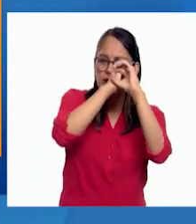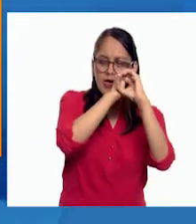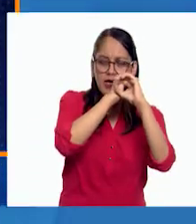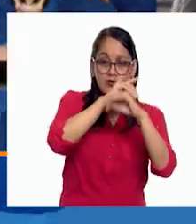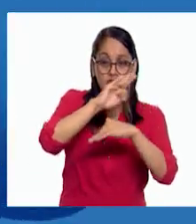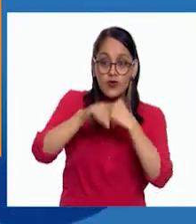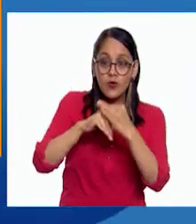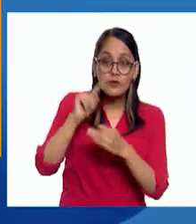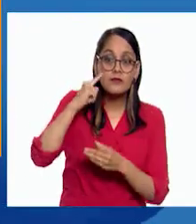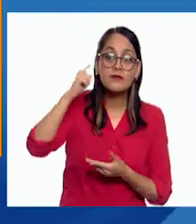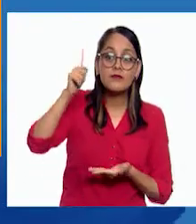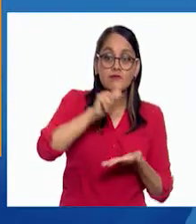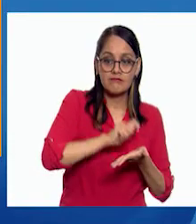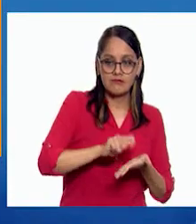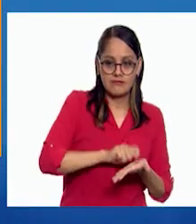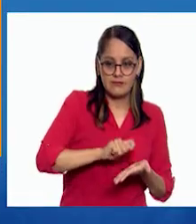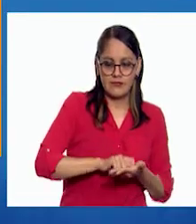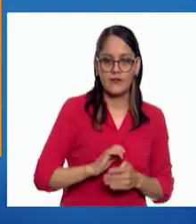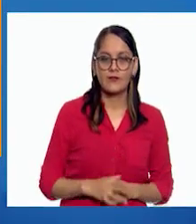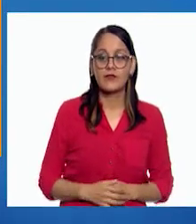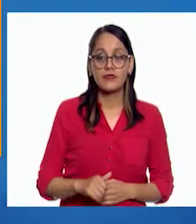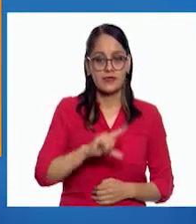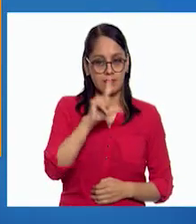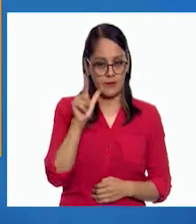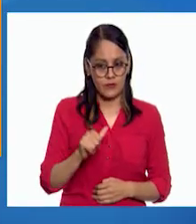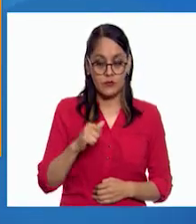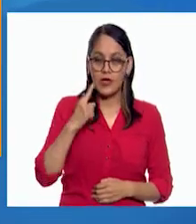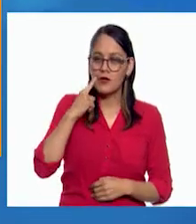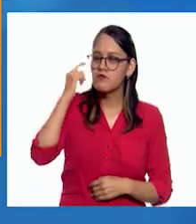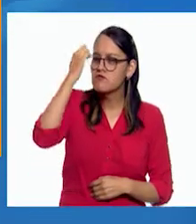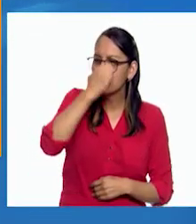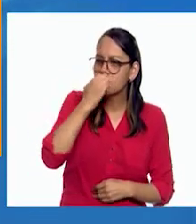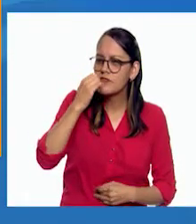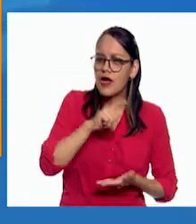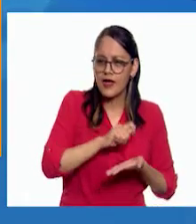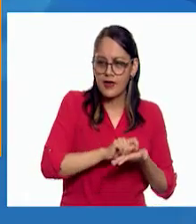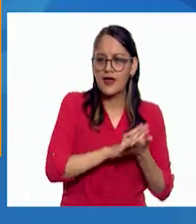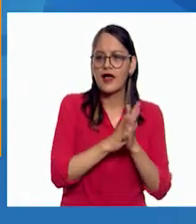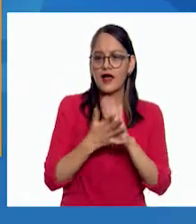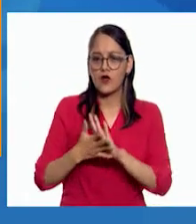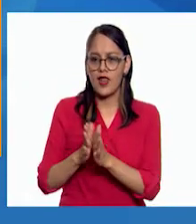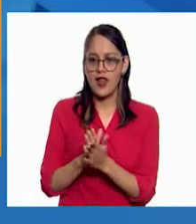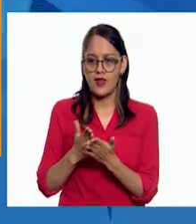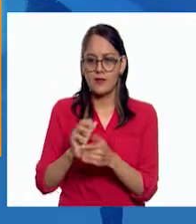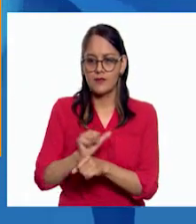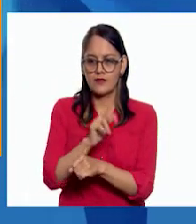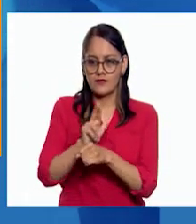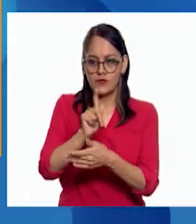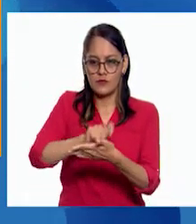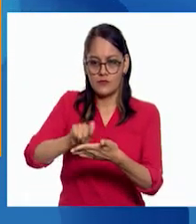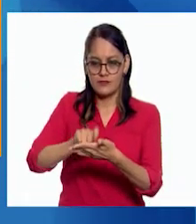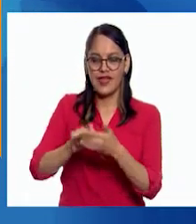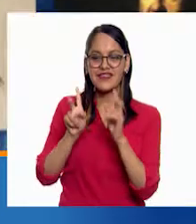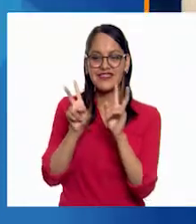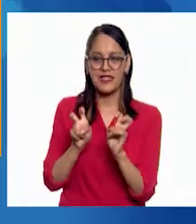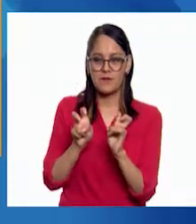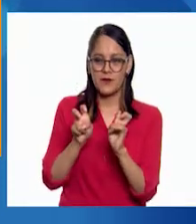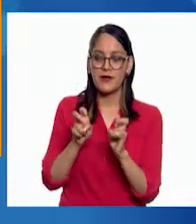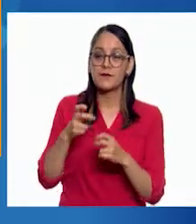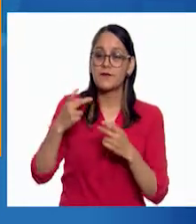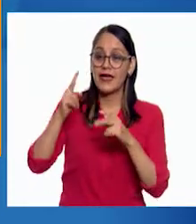veía. Luego, publicó sus observaciones en un libro que tituló Mensajero de las Estrellas.